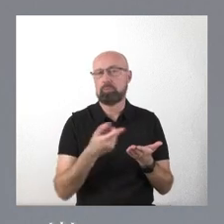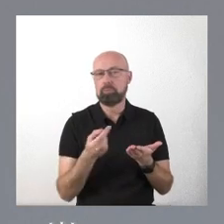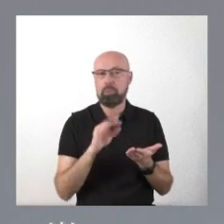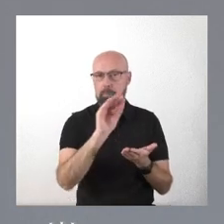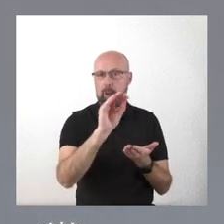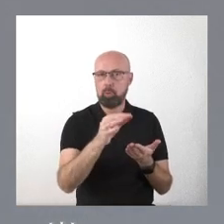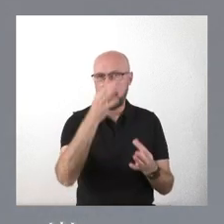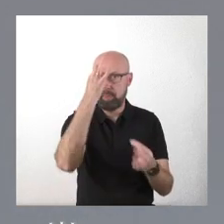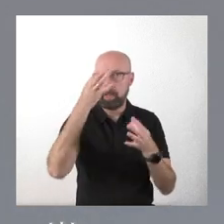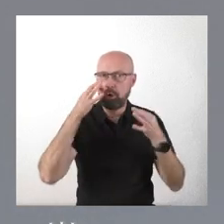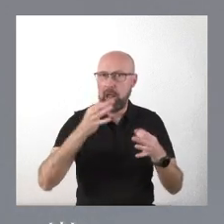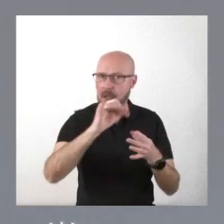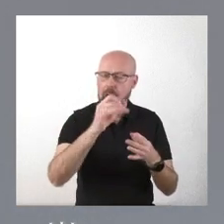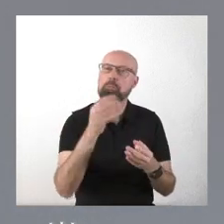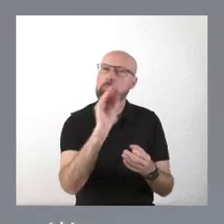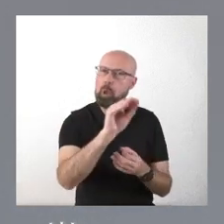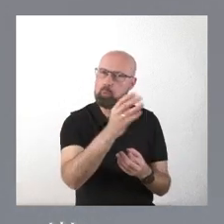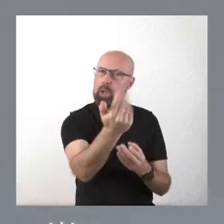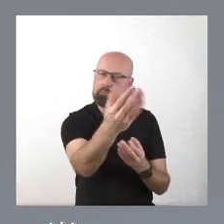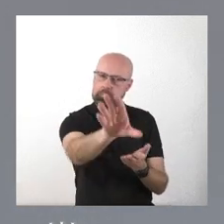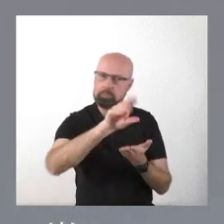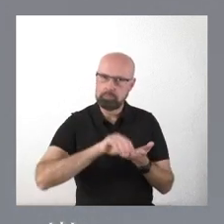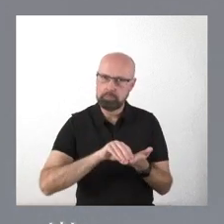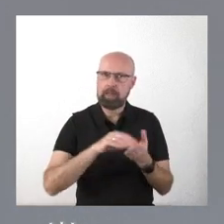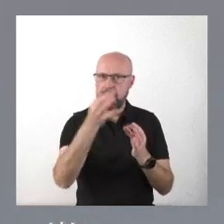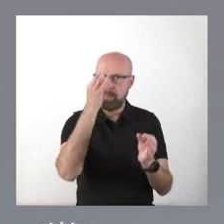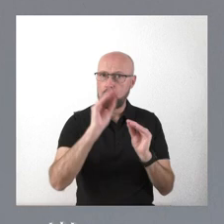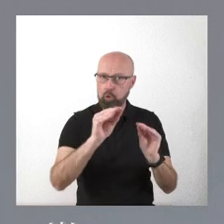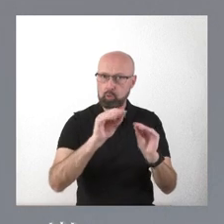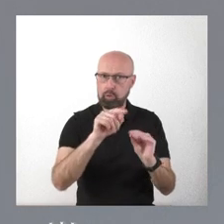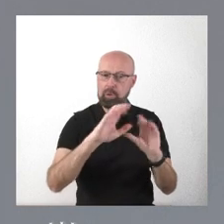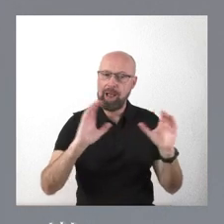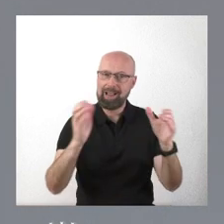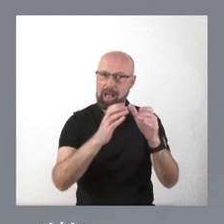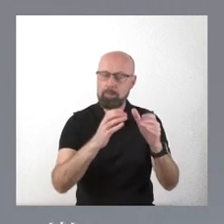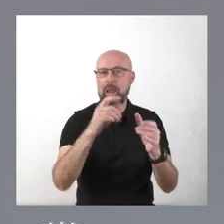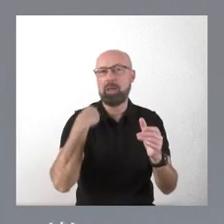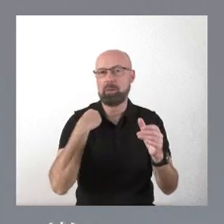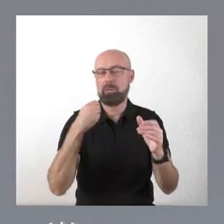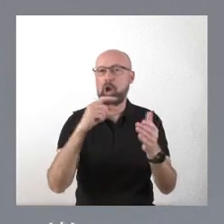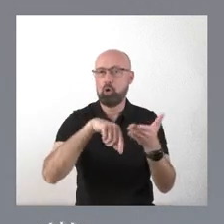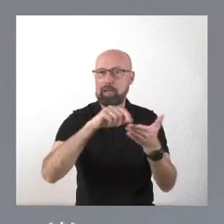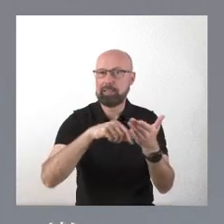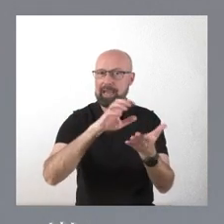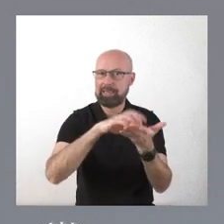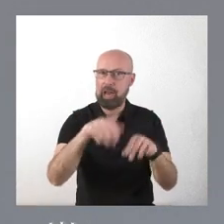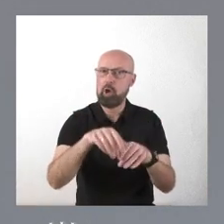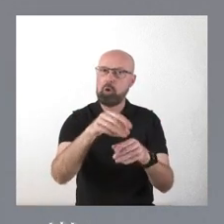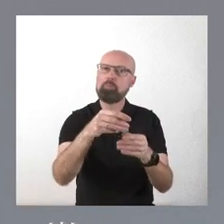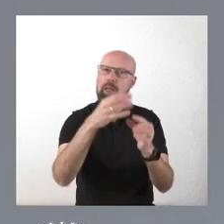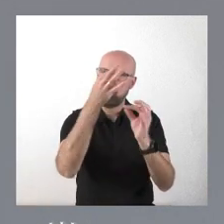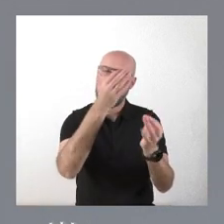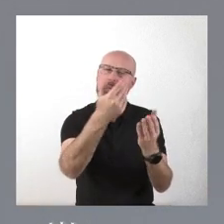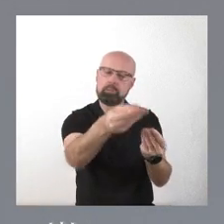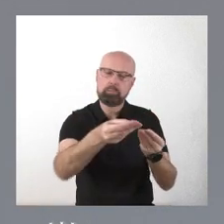fiables. Los datos que nos aporta la Cámara de Contratistas de Castilla y León permitían calcular unas